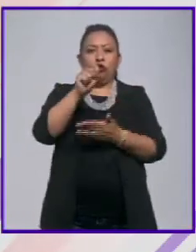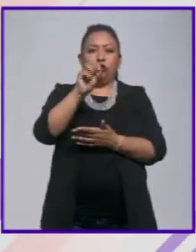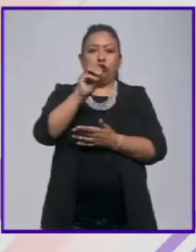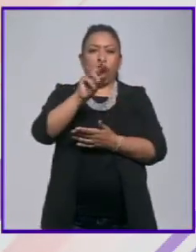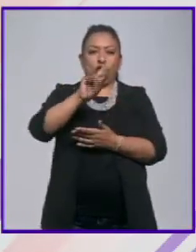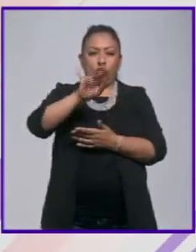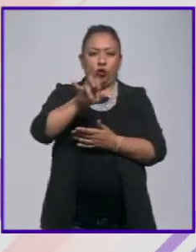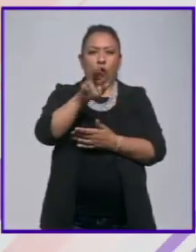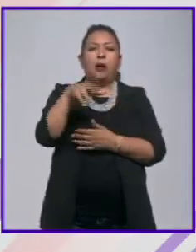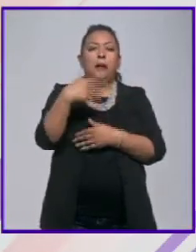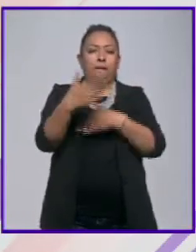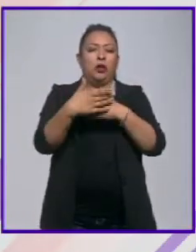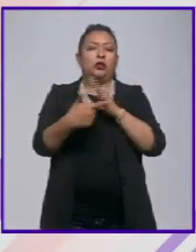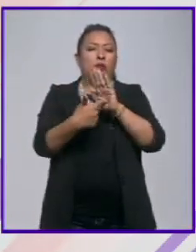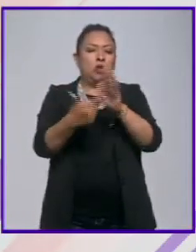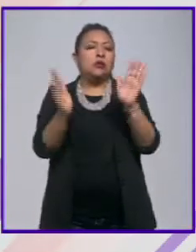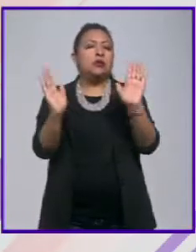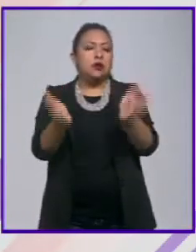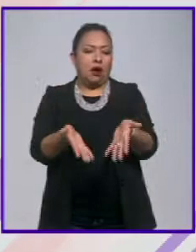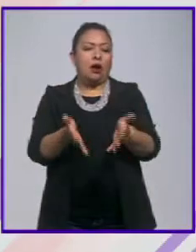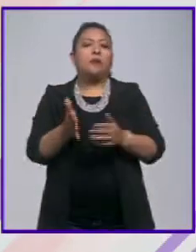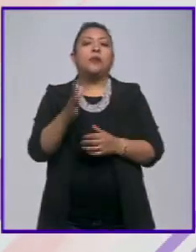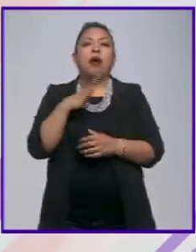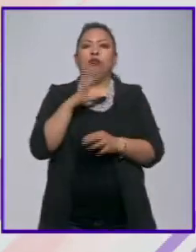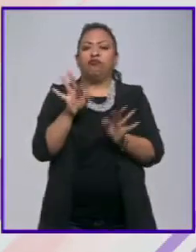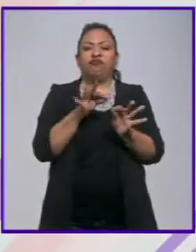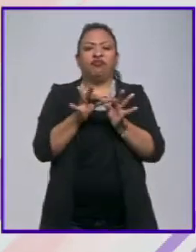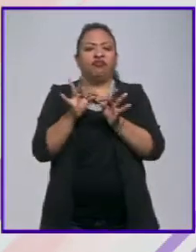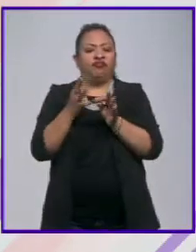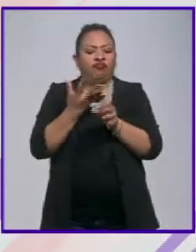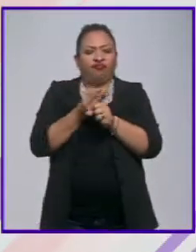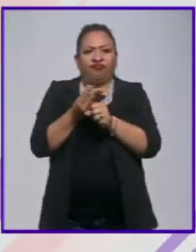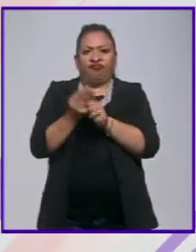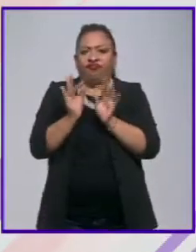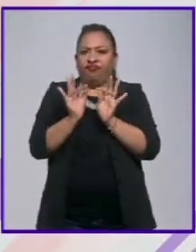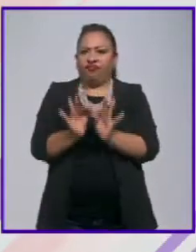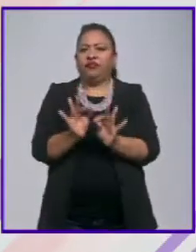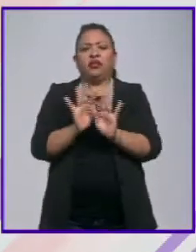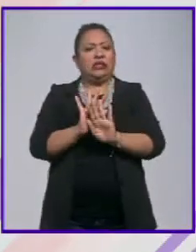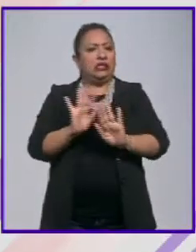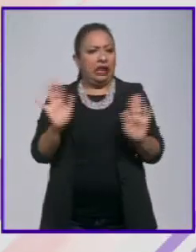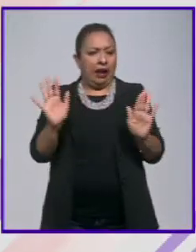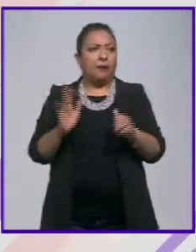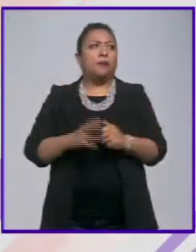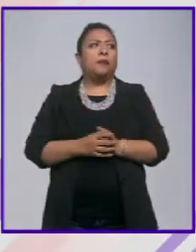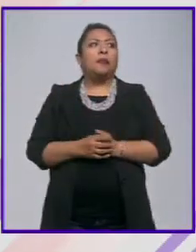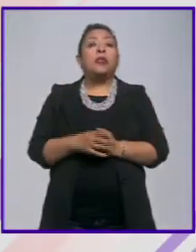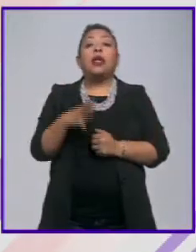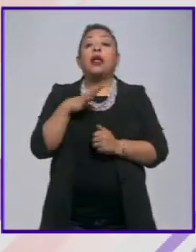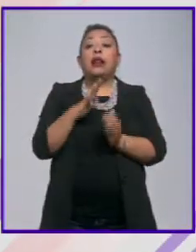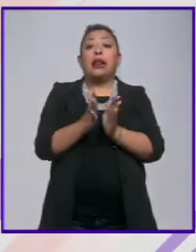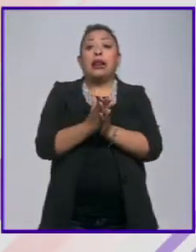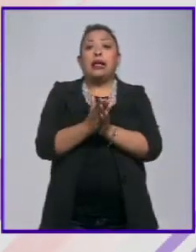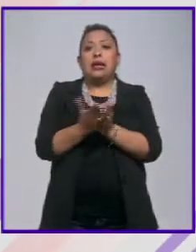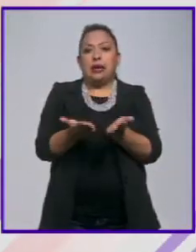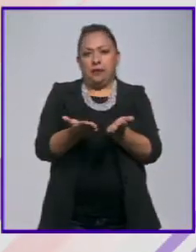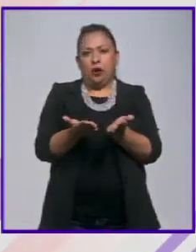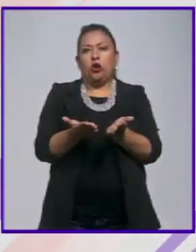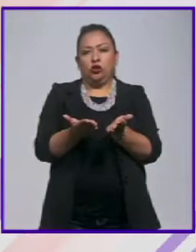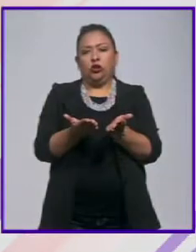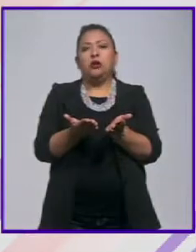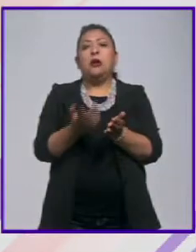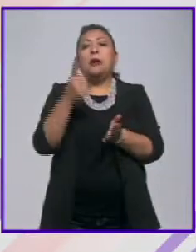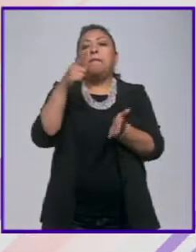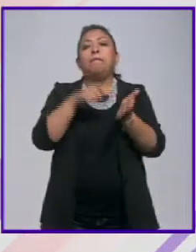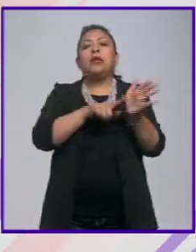presentar próximamente, ya los terminaron de restaurar. Son libros, las ediciones